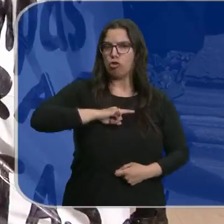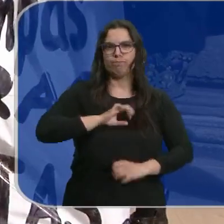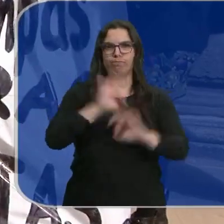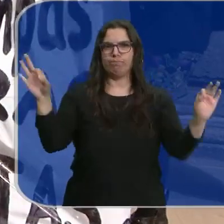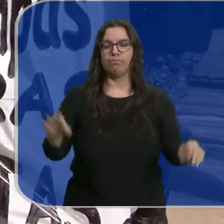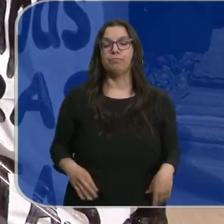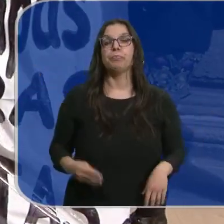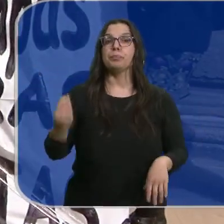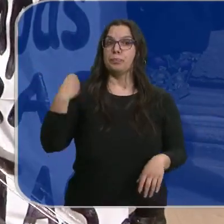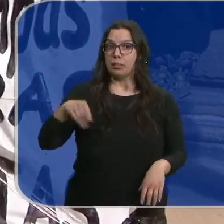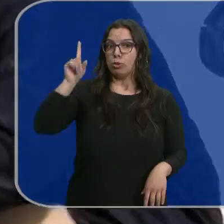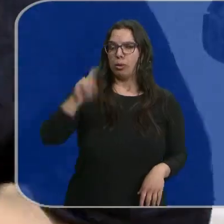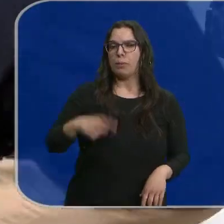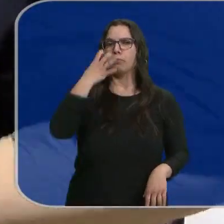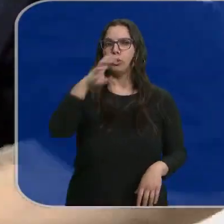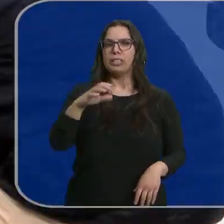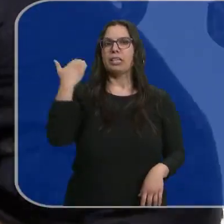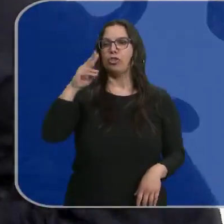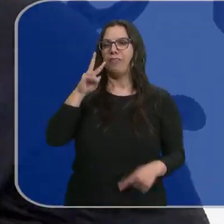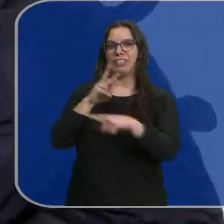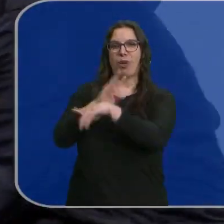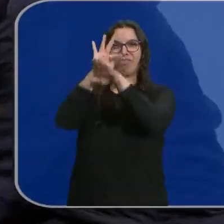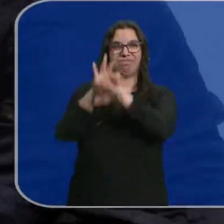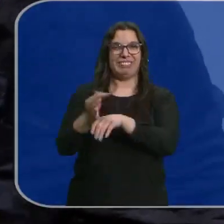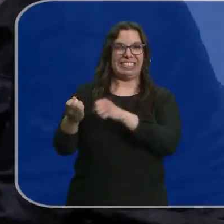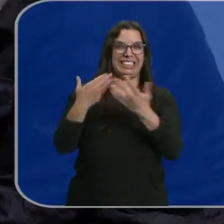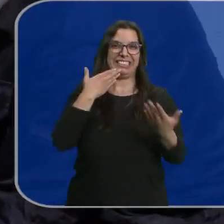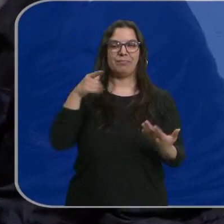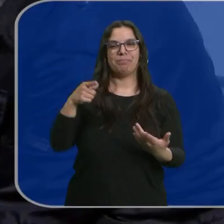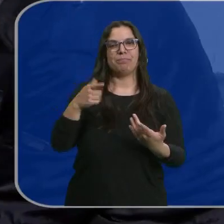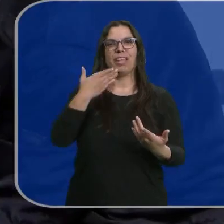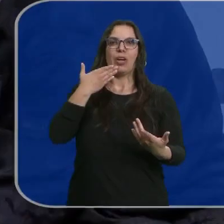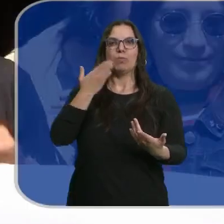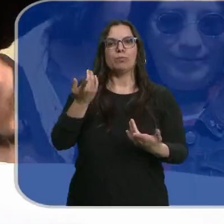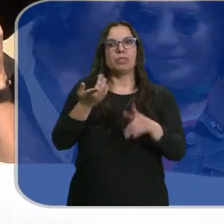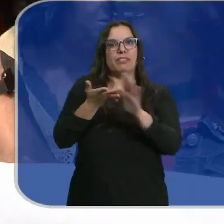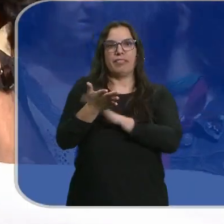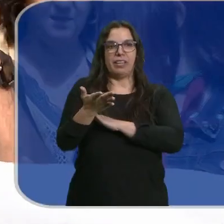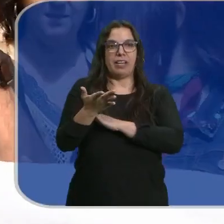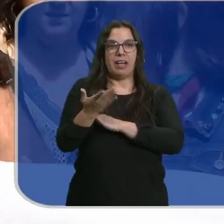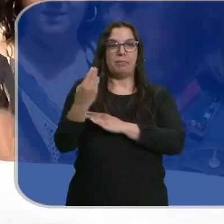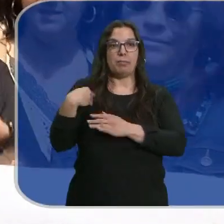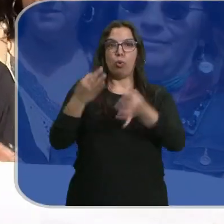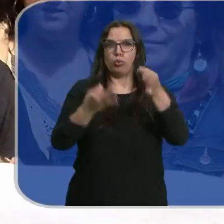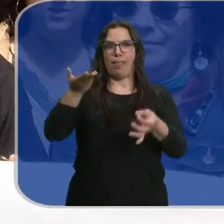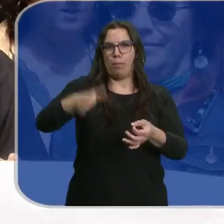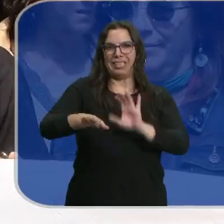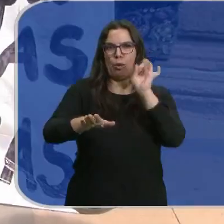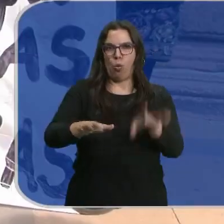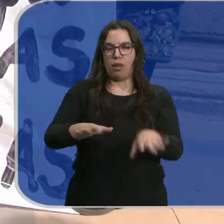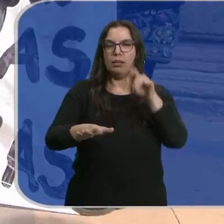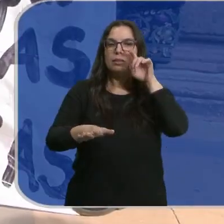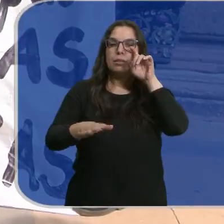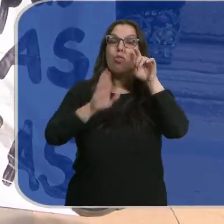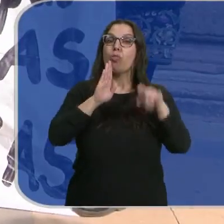Por el mismo motivo han protestado en Soria con este ataúd. Los funcionarios han escenificado lo que consideran la muerte de la justicia y lo han hecho